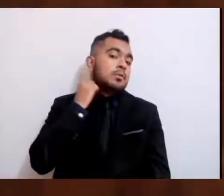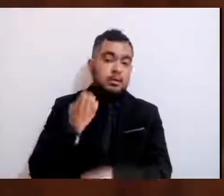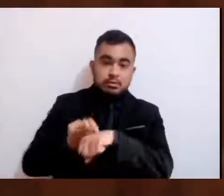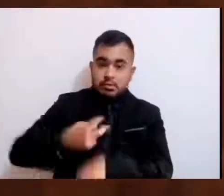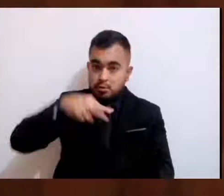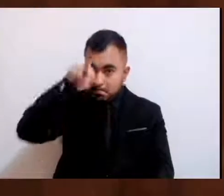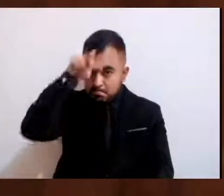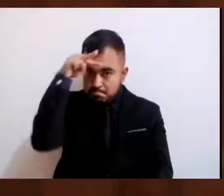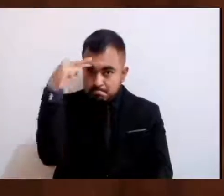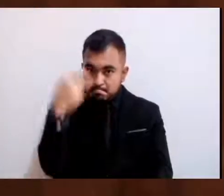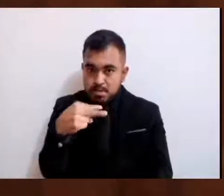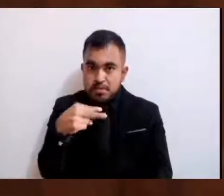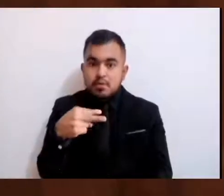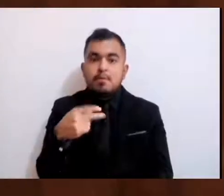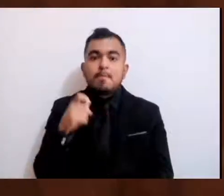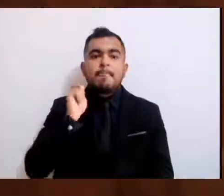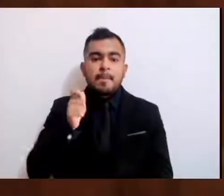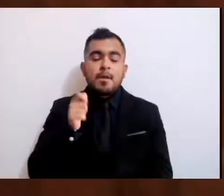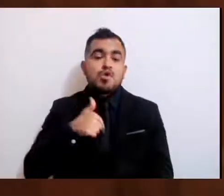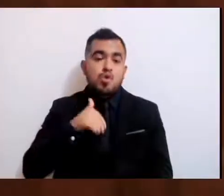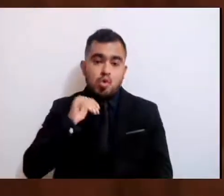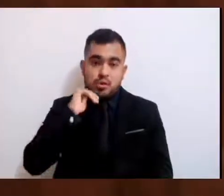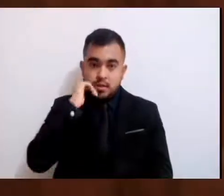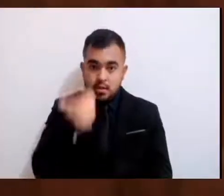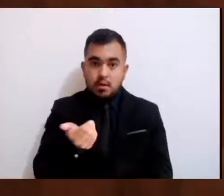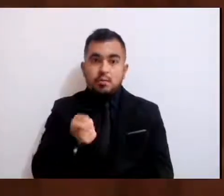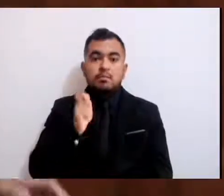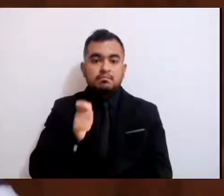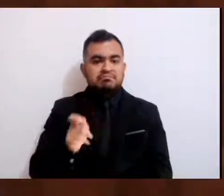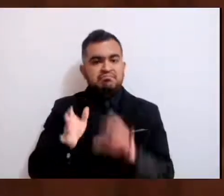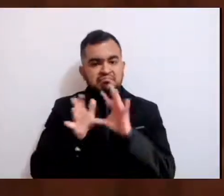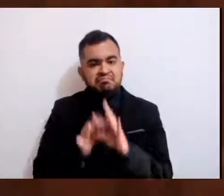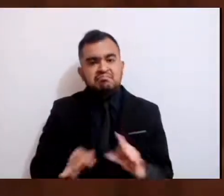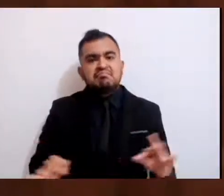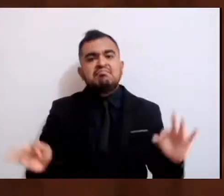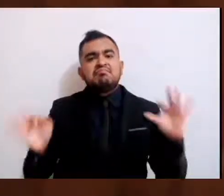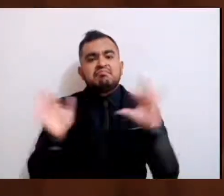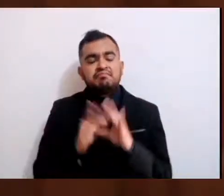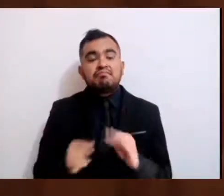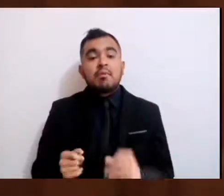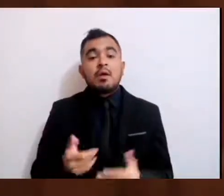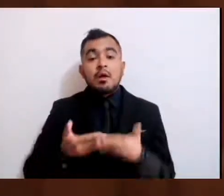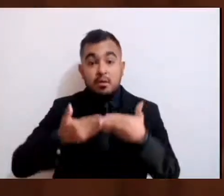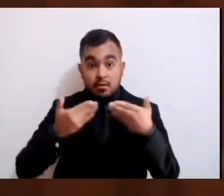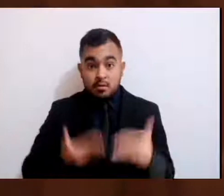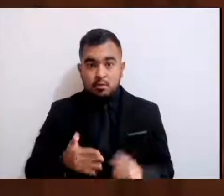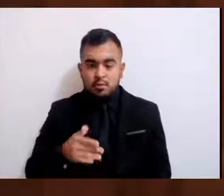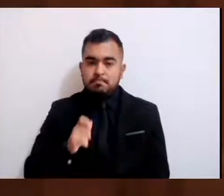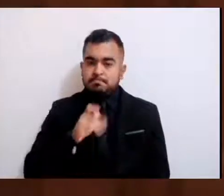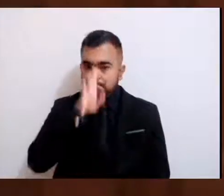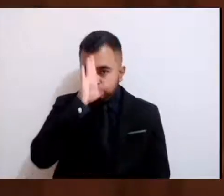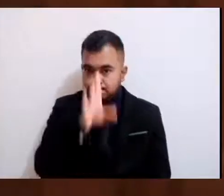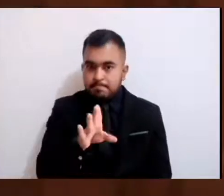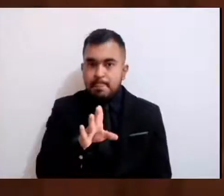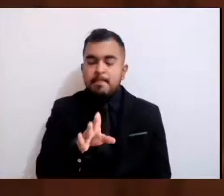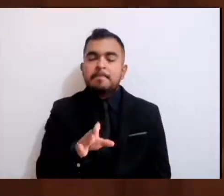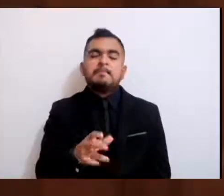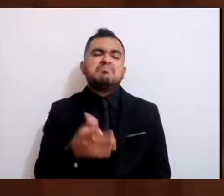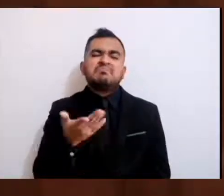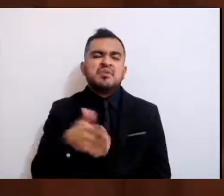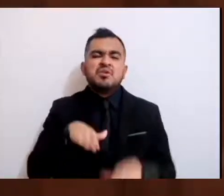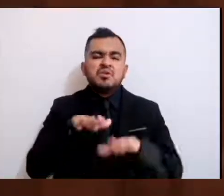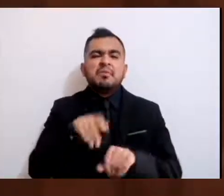quiero referirme hoy por hoy a los hechos que se han